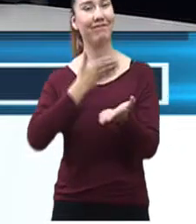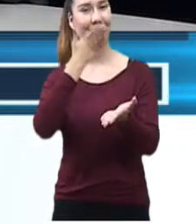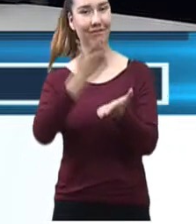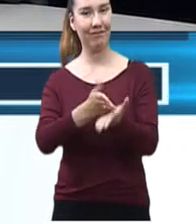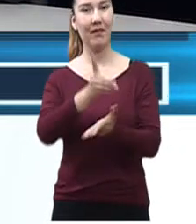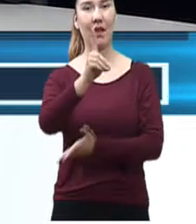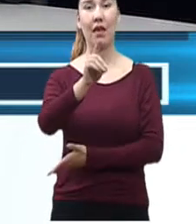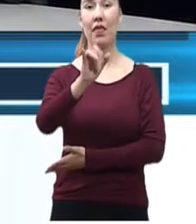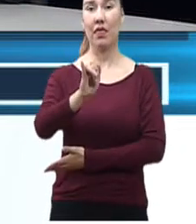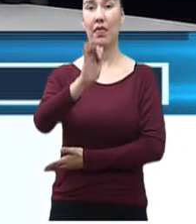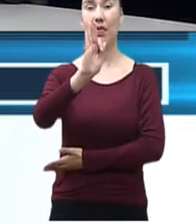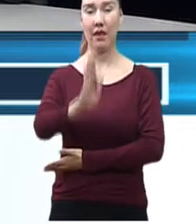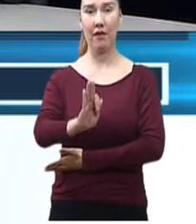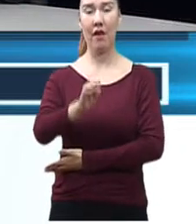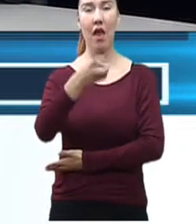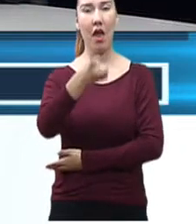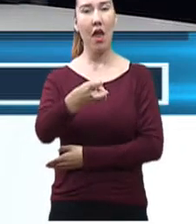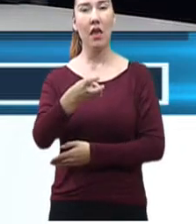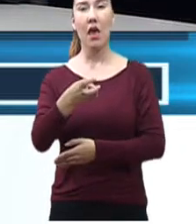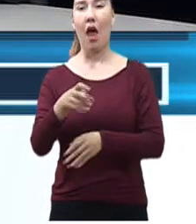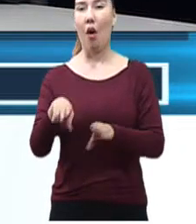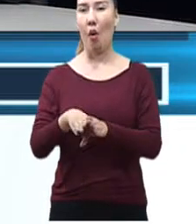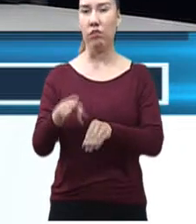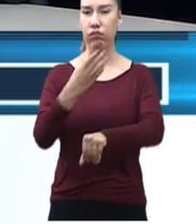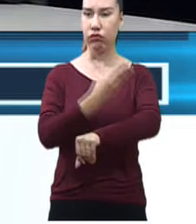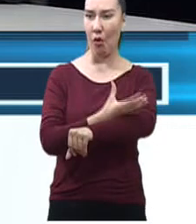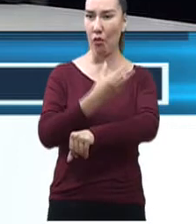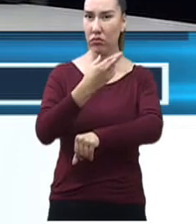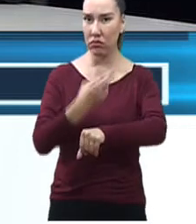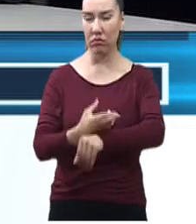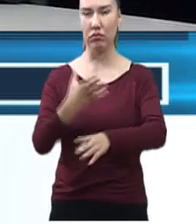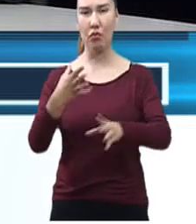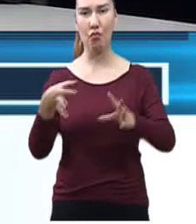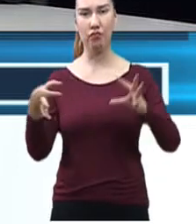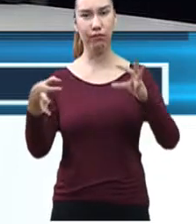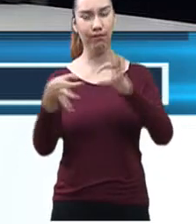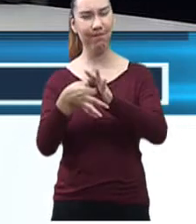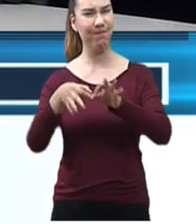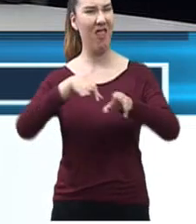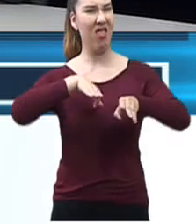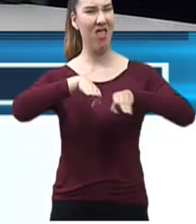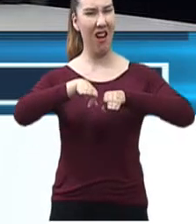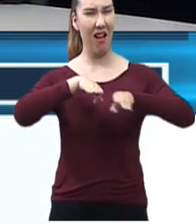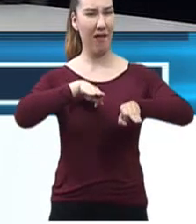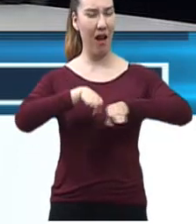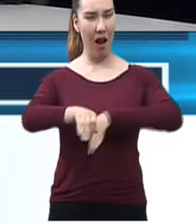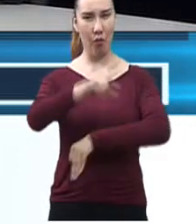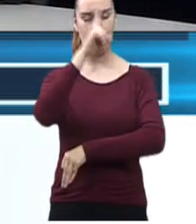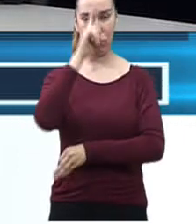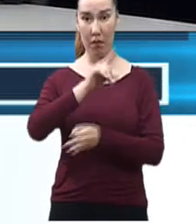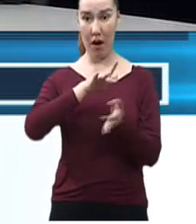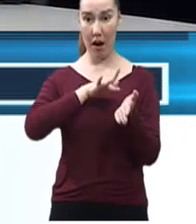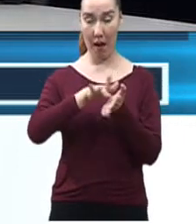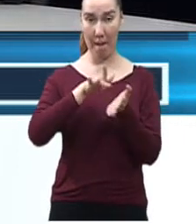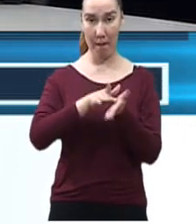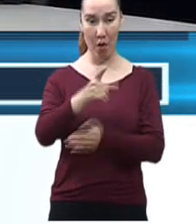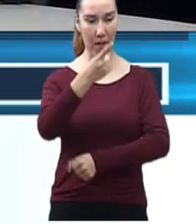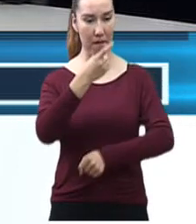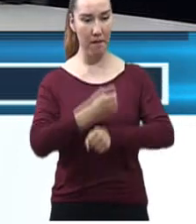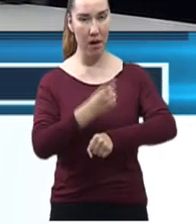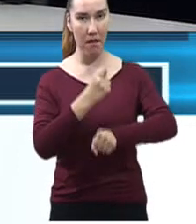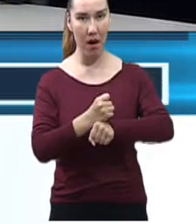atinadamente el trabajo coordinado que ha usted realizado en esta dependencia en favor, uno, en el tema de